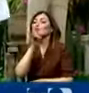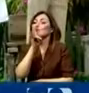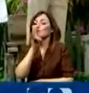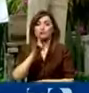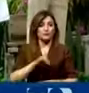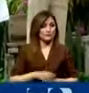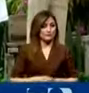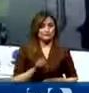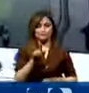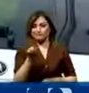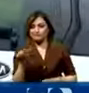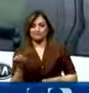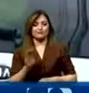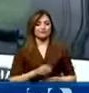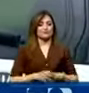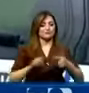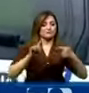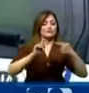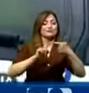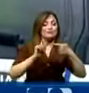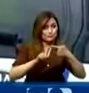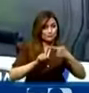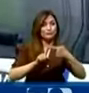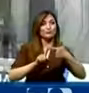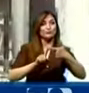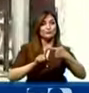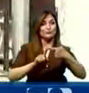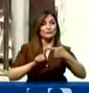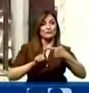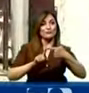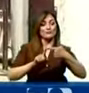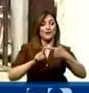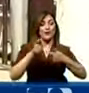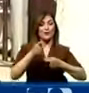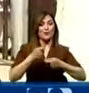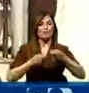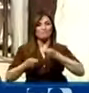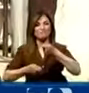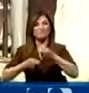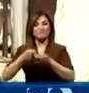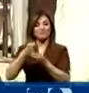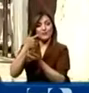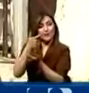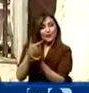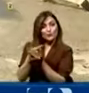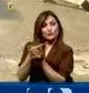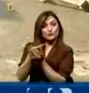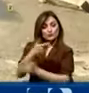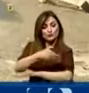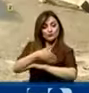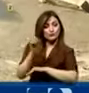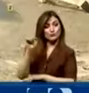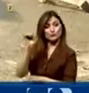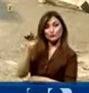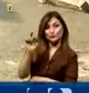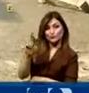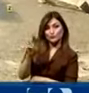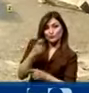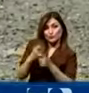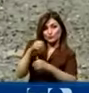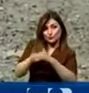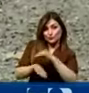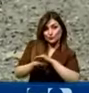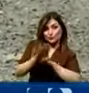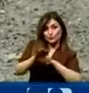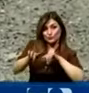Un segundo mapa que implica que hay el tráfico de armas que se produce desde la frontera sur, llega hasta